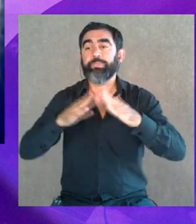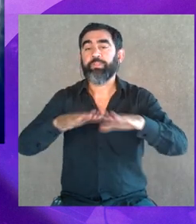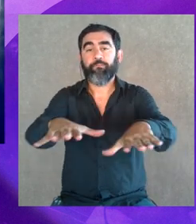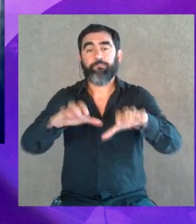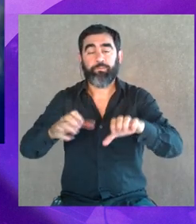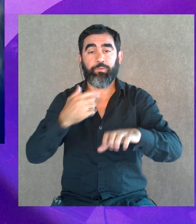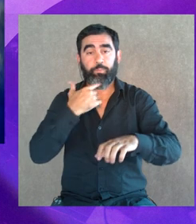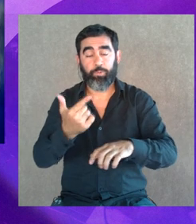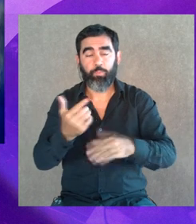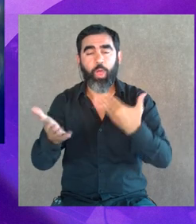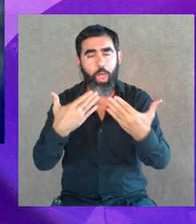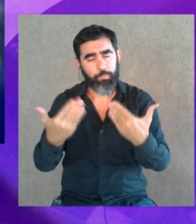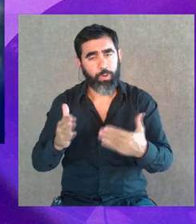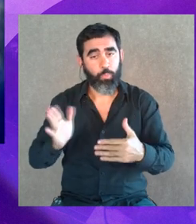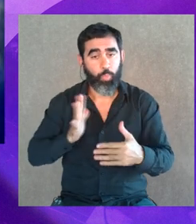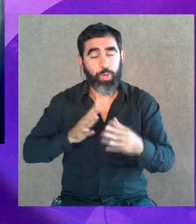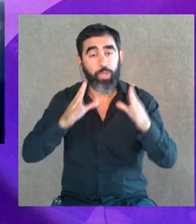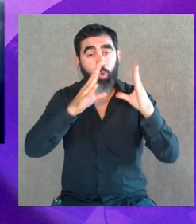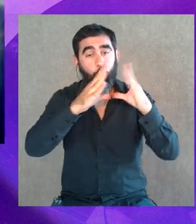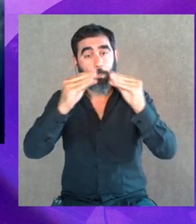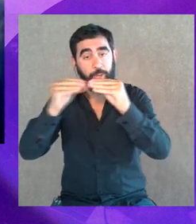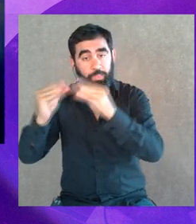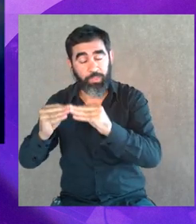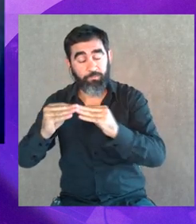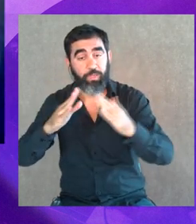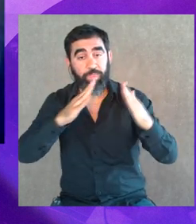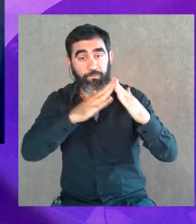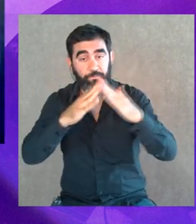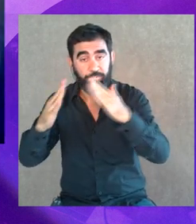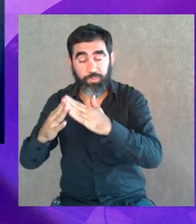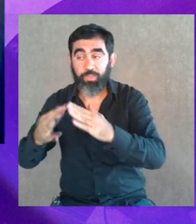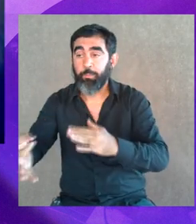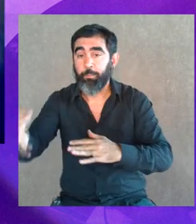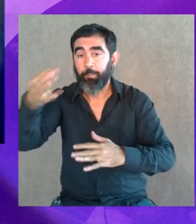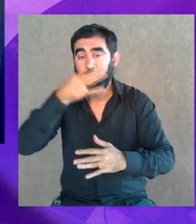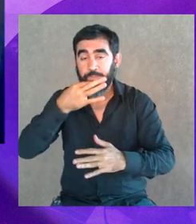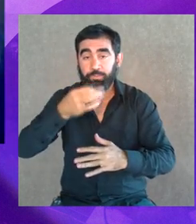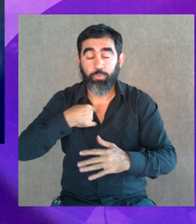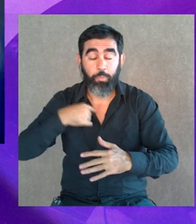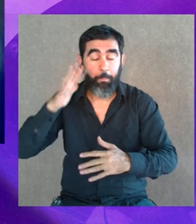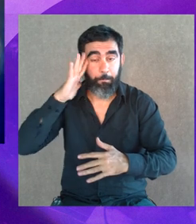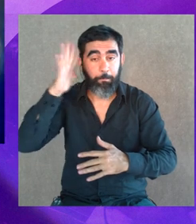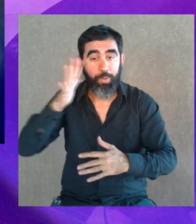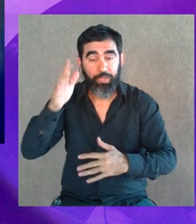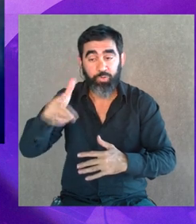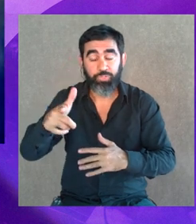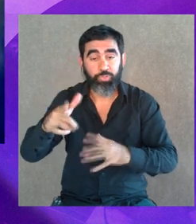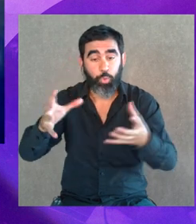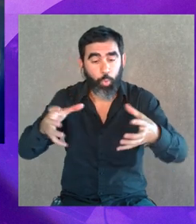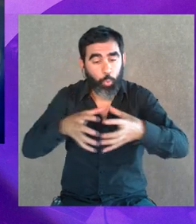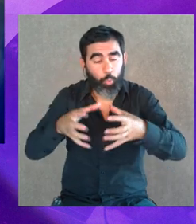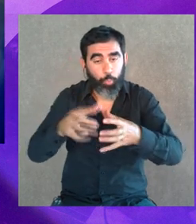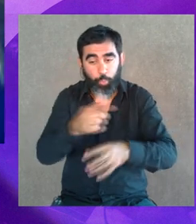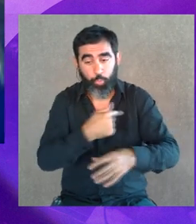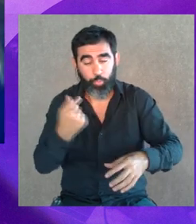allí. Vinieron a hablar gente de las cooperativas de vivienda para decirme, se supone que estas comunidades